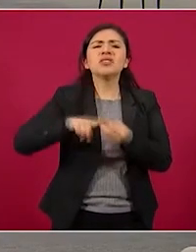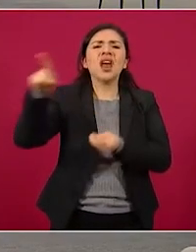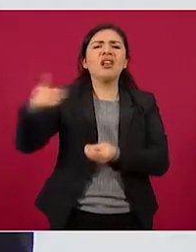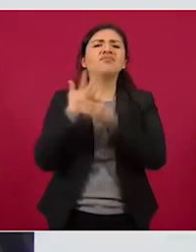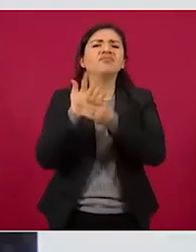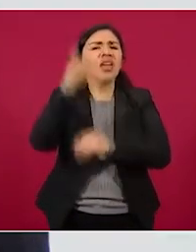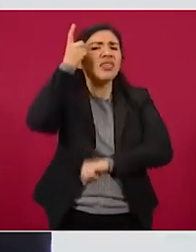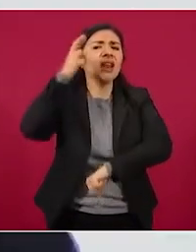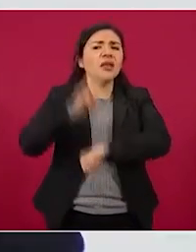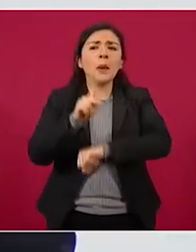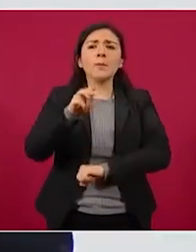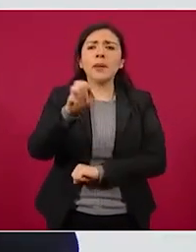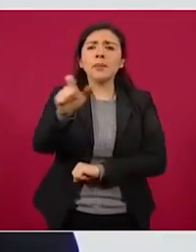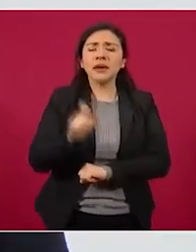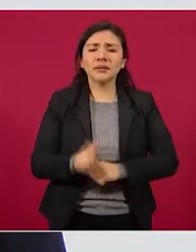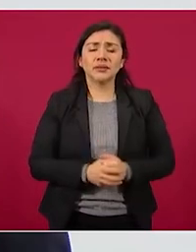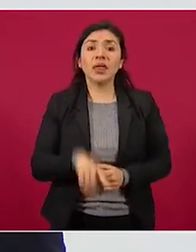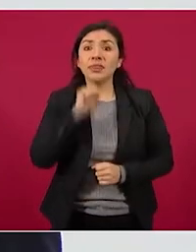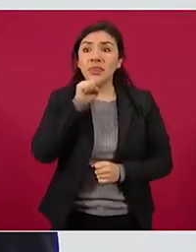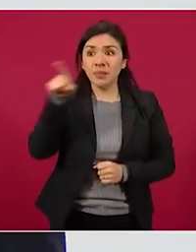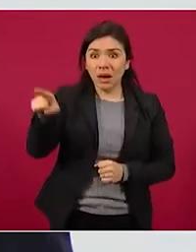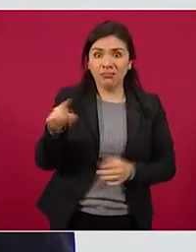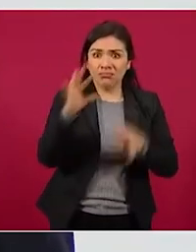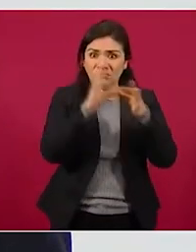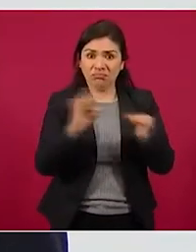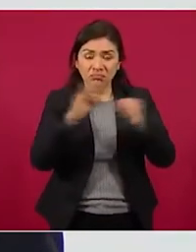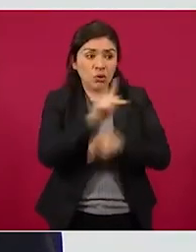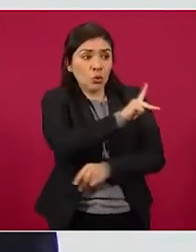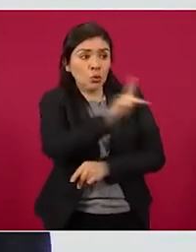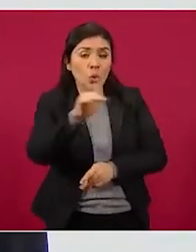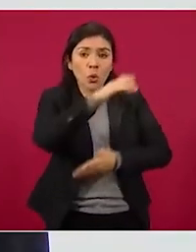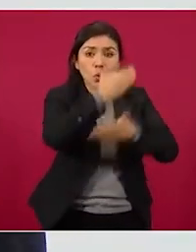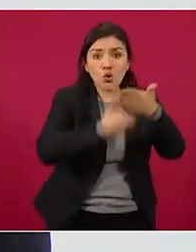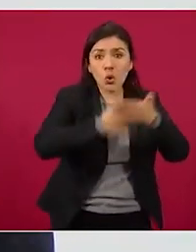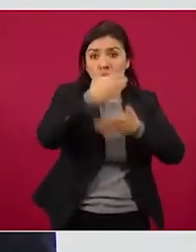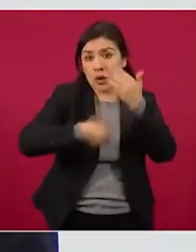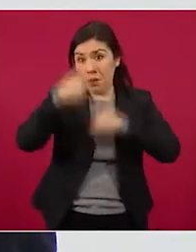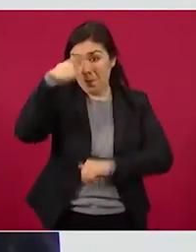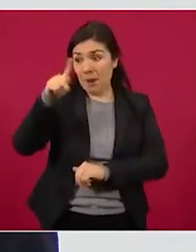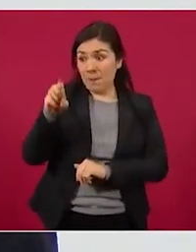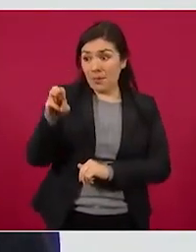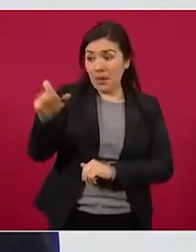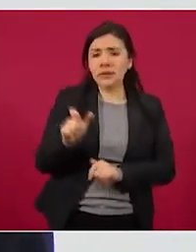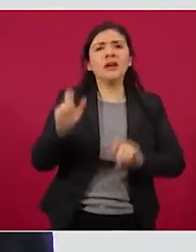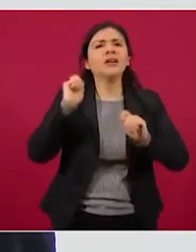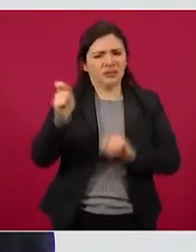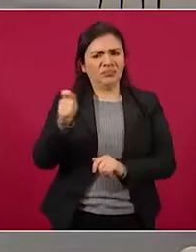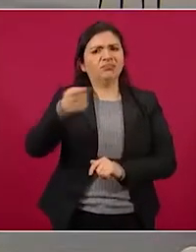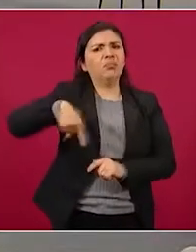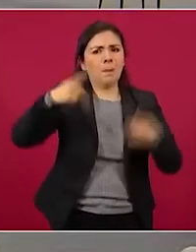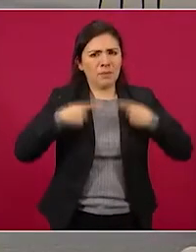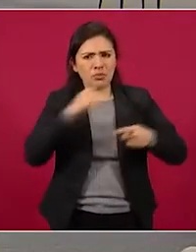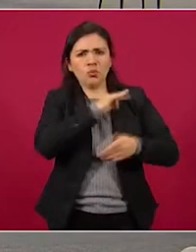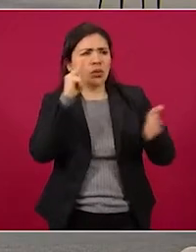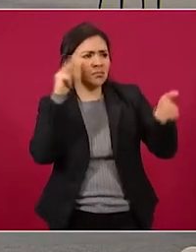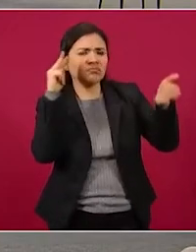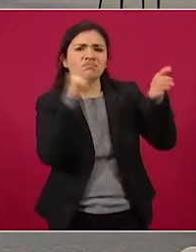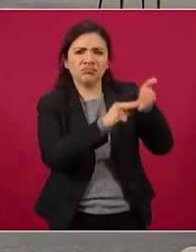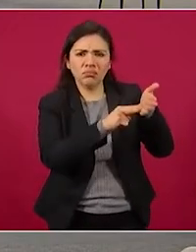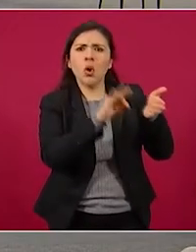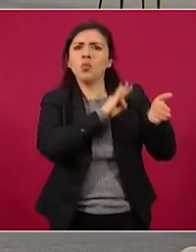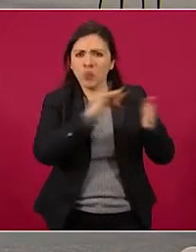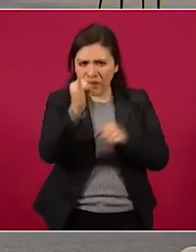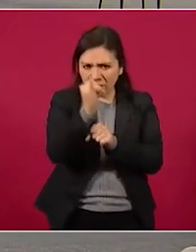de Pemex. También informó que todos los contratos de la empresa paraestatal son públicos y sujetos a